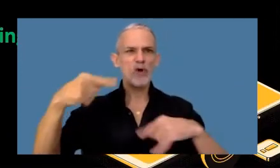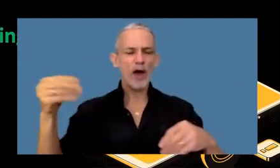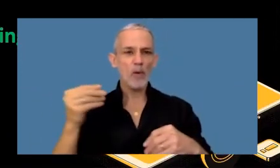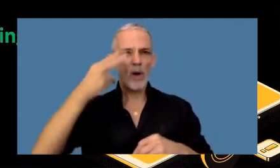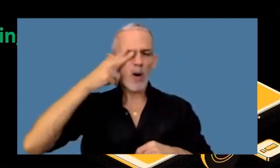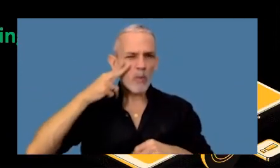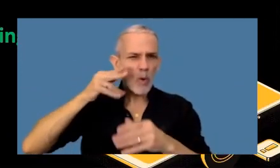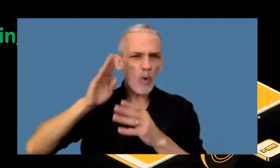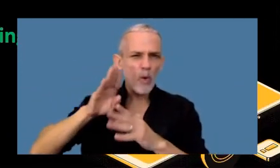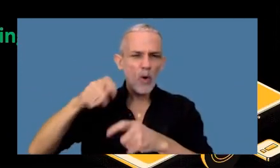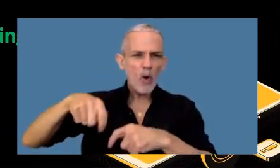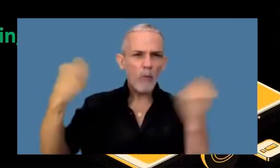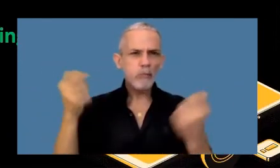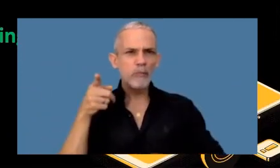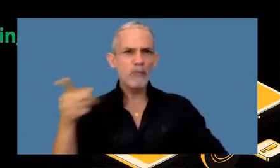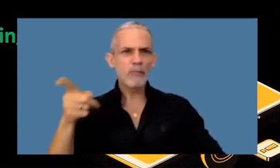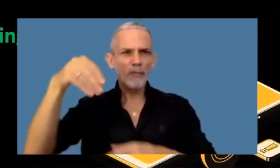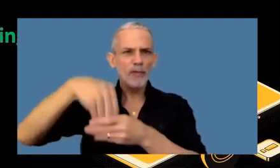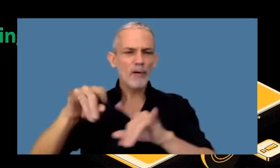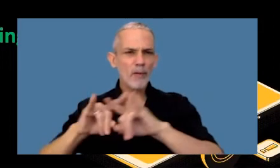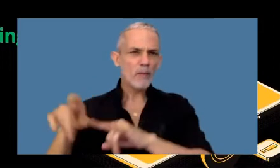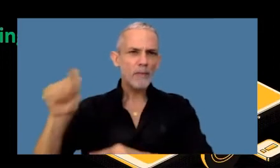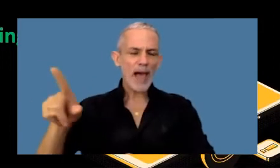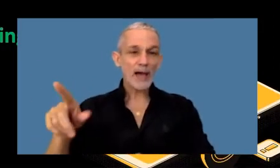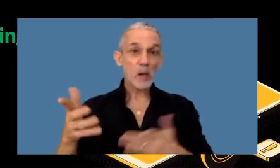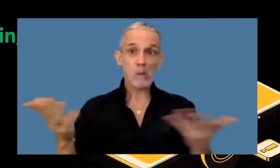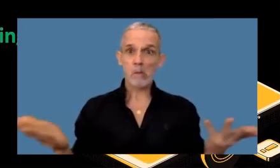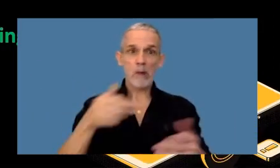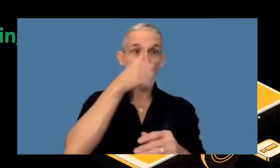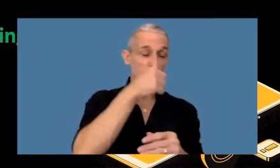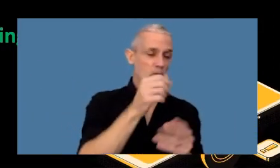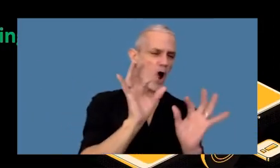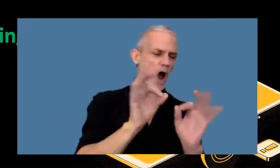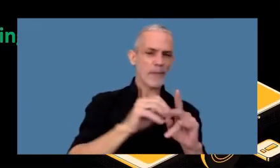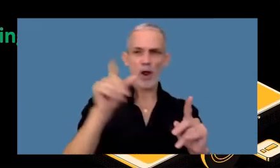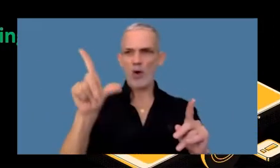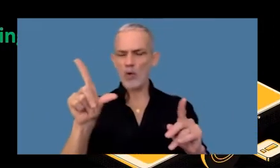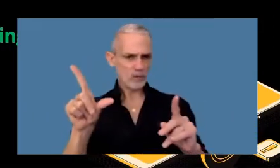hackeo y de un domingo a un lunes cerró